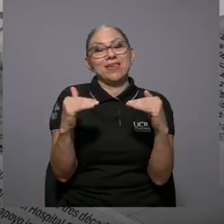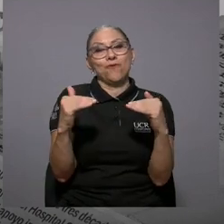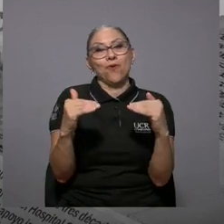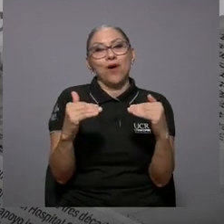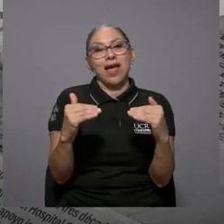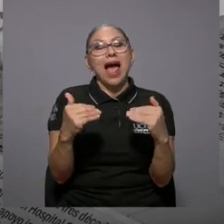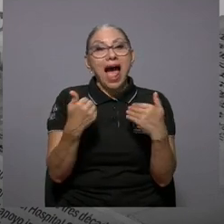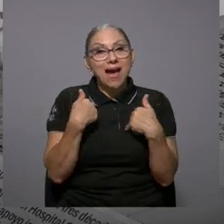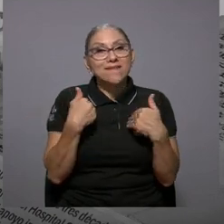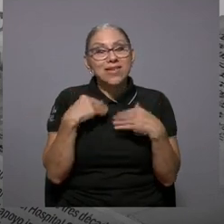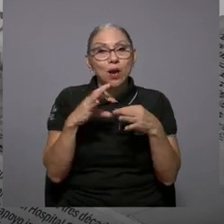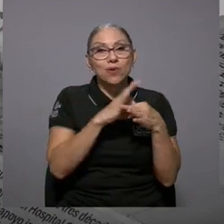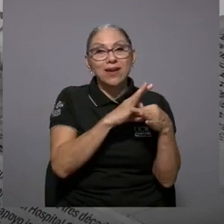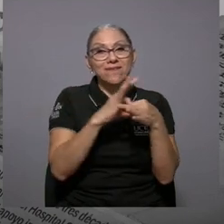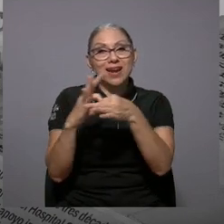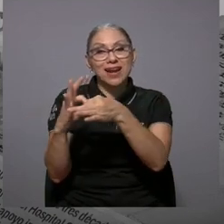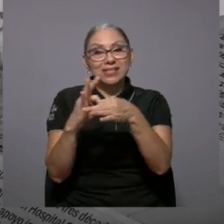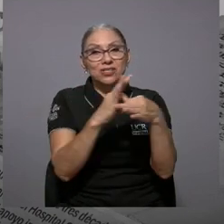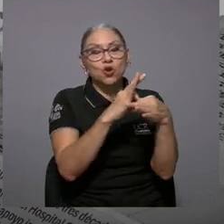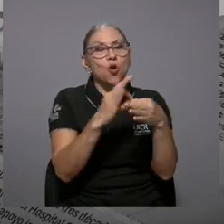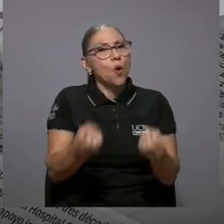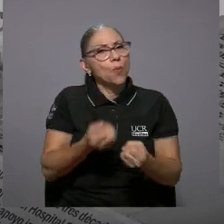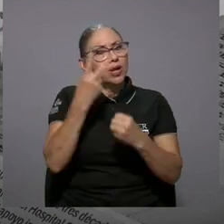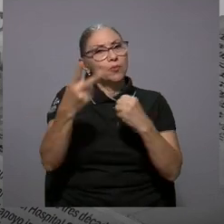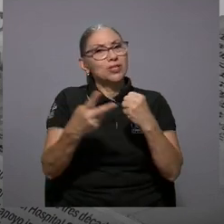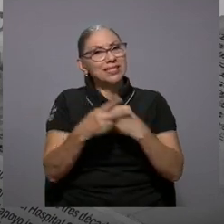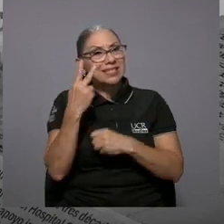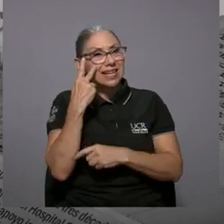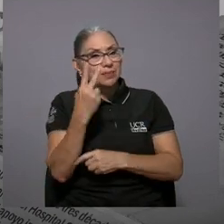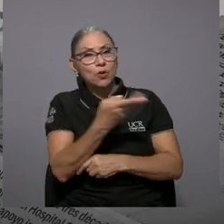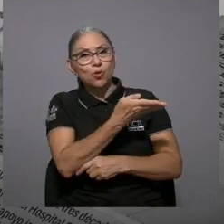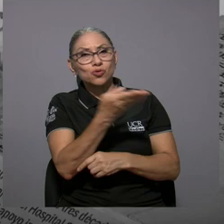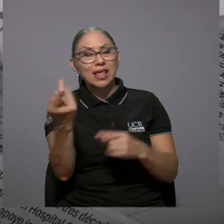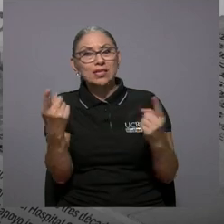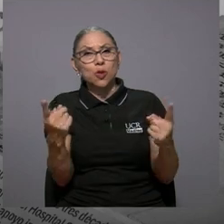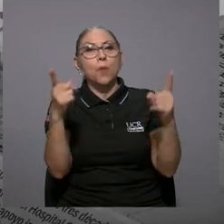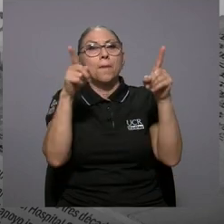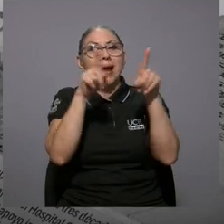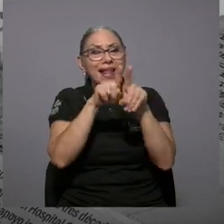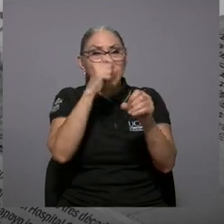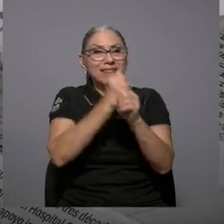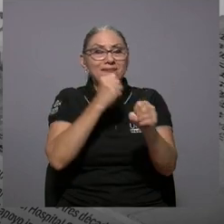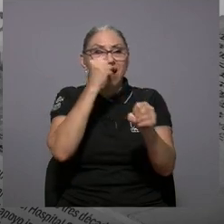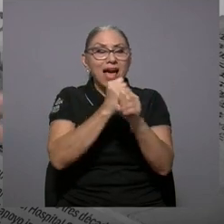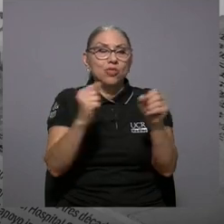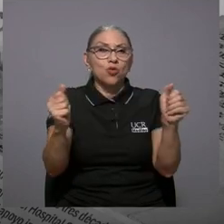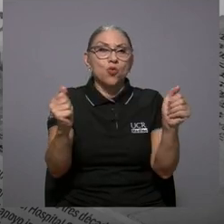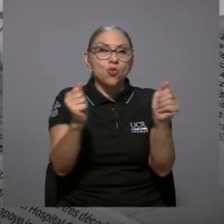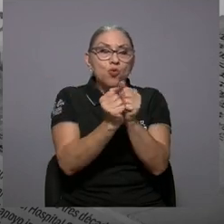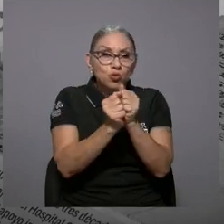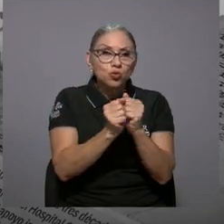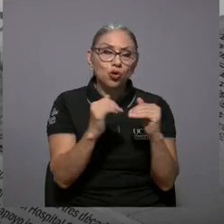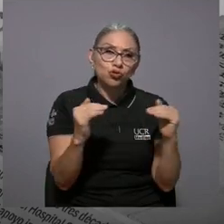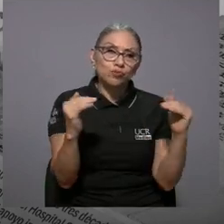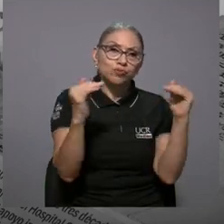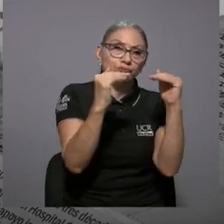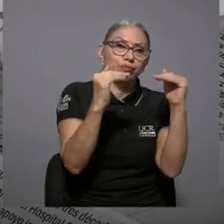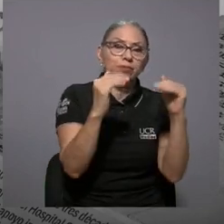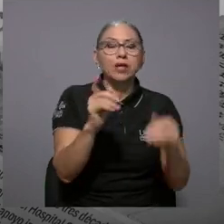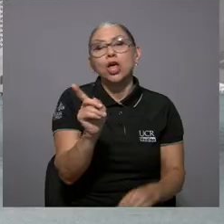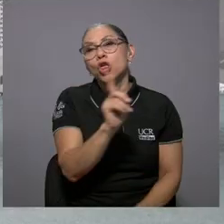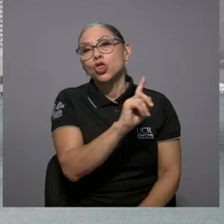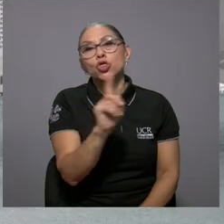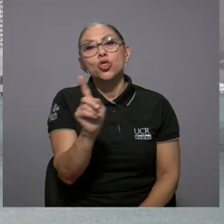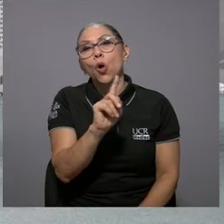en donde había una relación porque además se le vio a muchas veces como pareja trabajando juntos hombro a